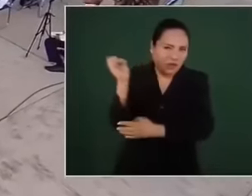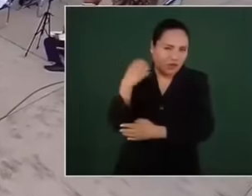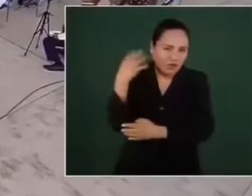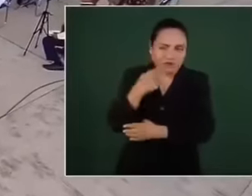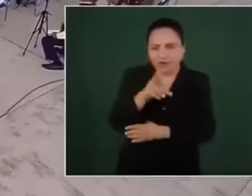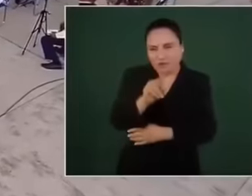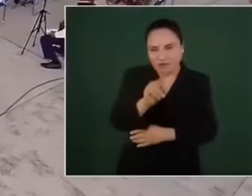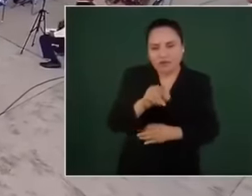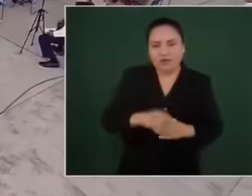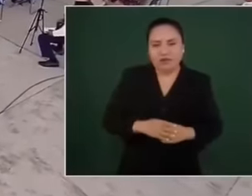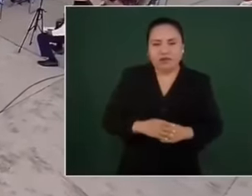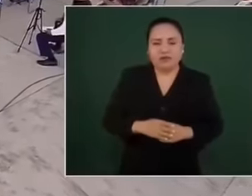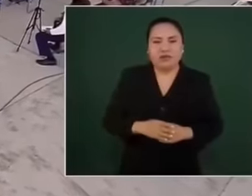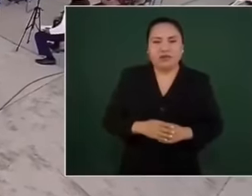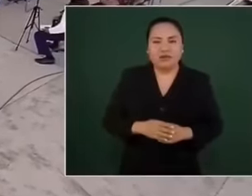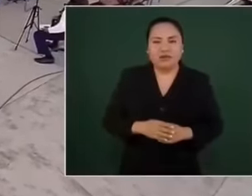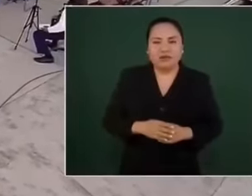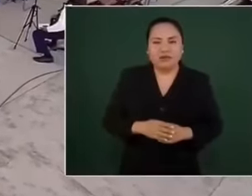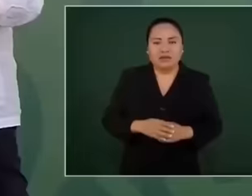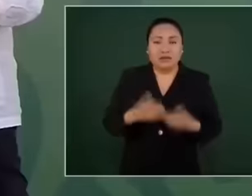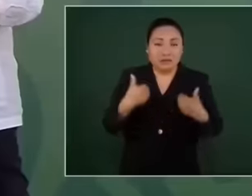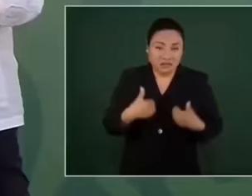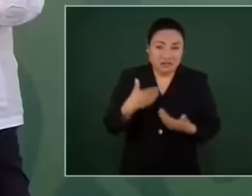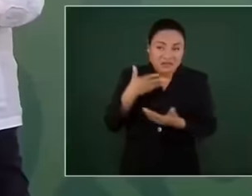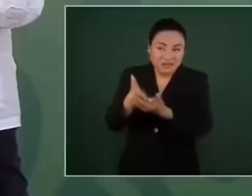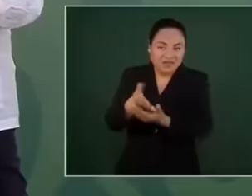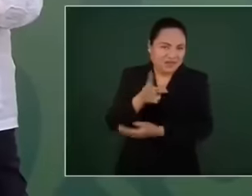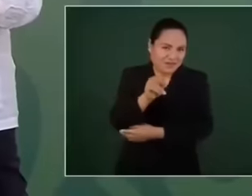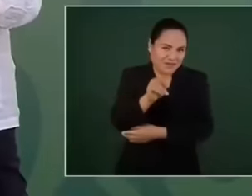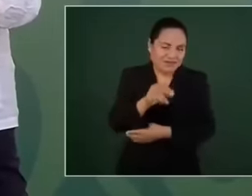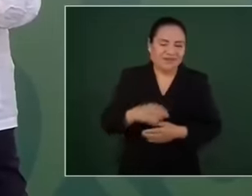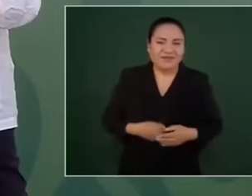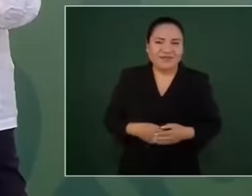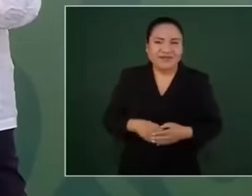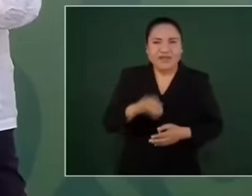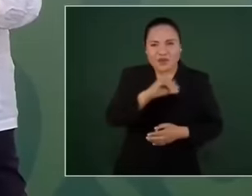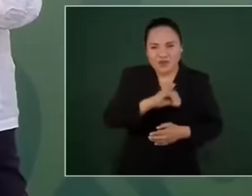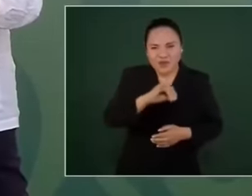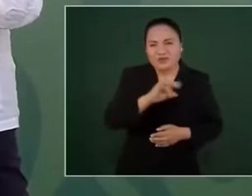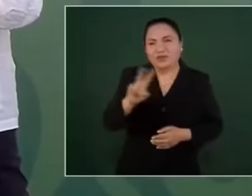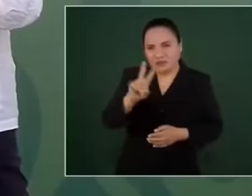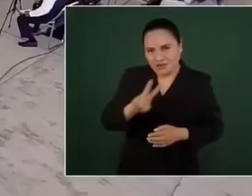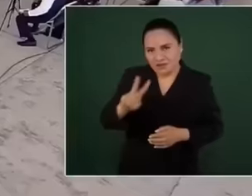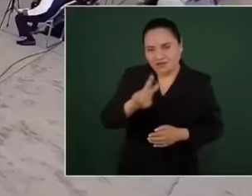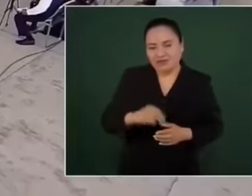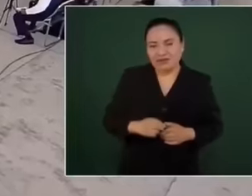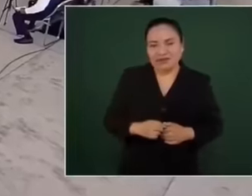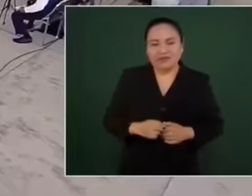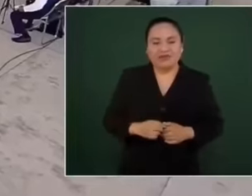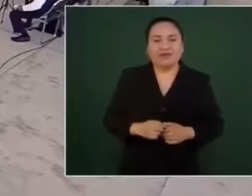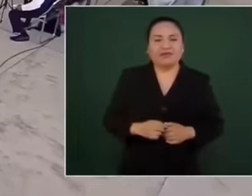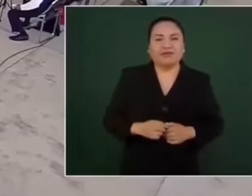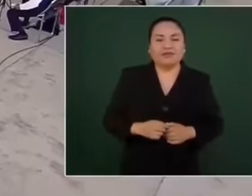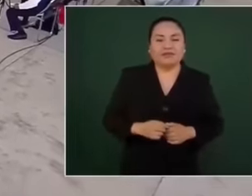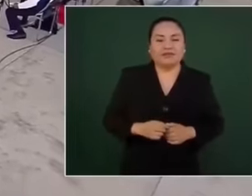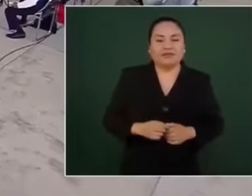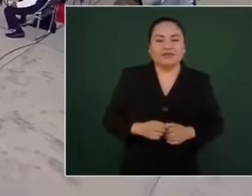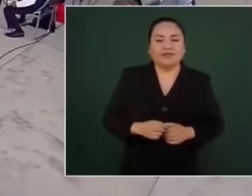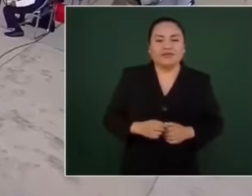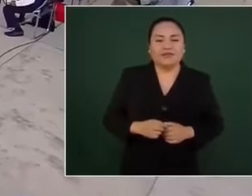y ella se quiere, van a gloriar con sombrero ajeno. No te pases de rosca.